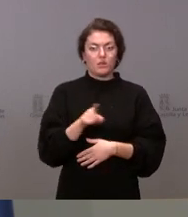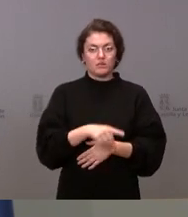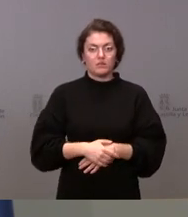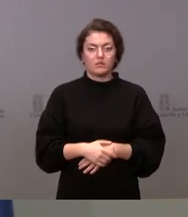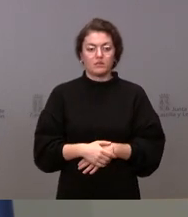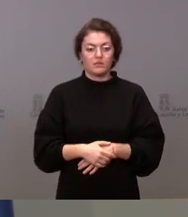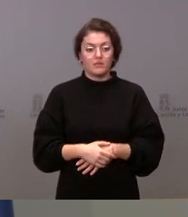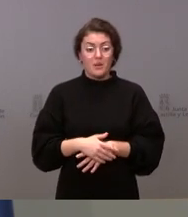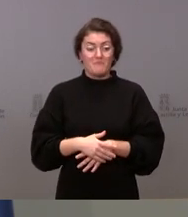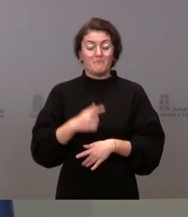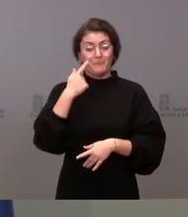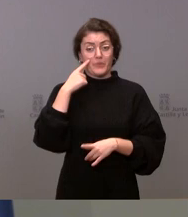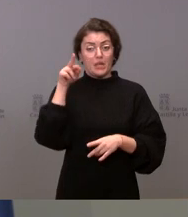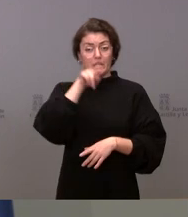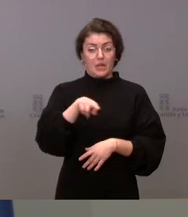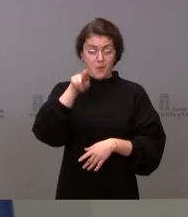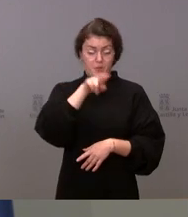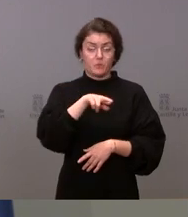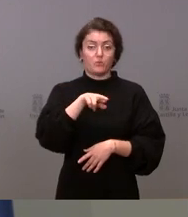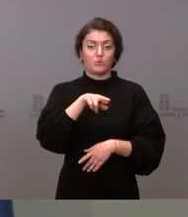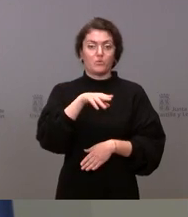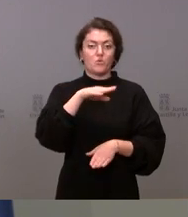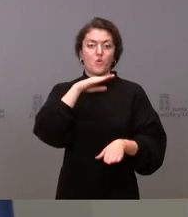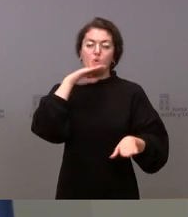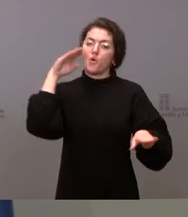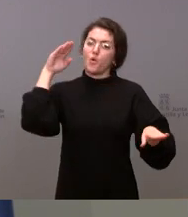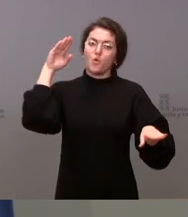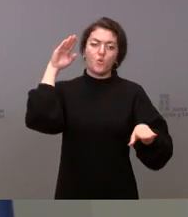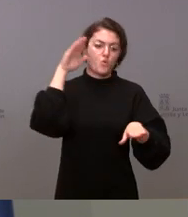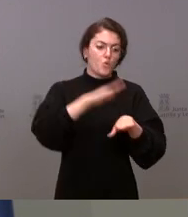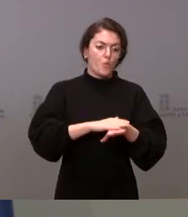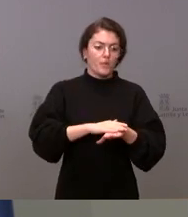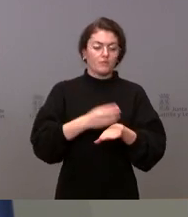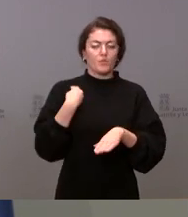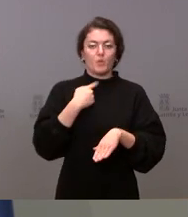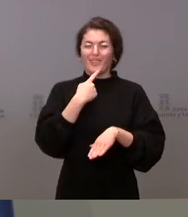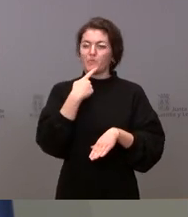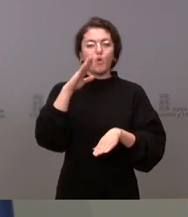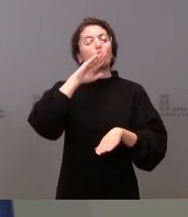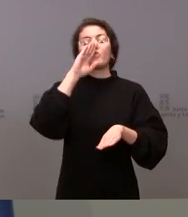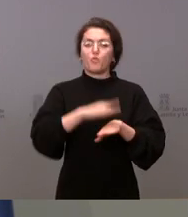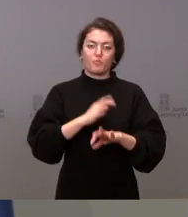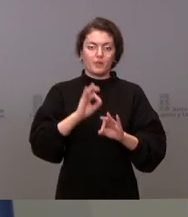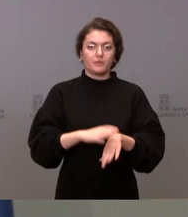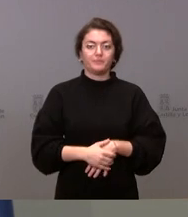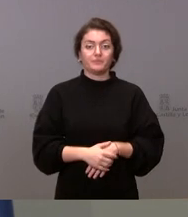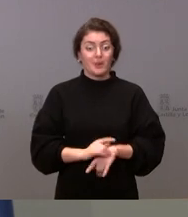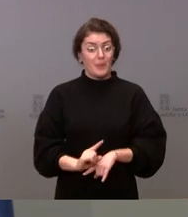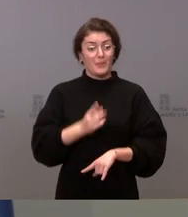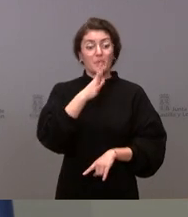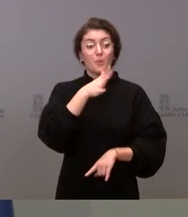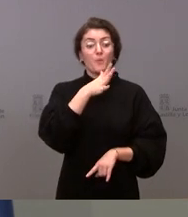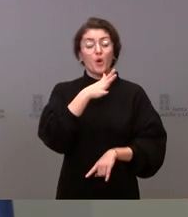Pero, insisto, se va a cumplir nuestra palabra. En primer lugar, porque así